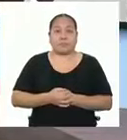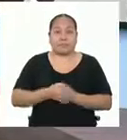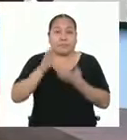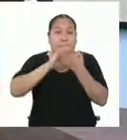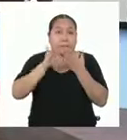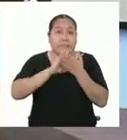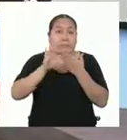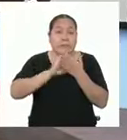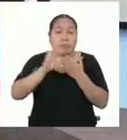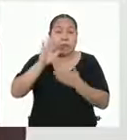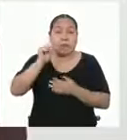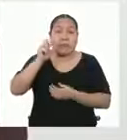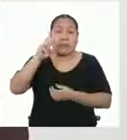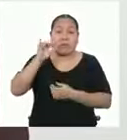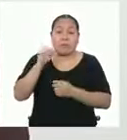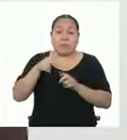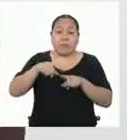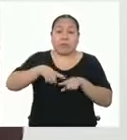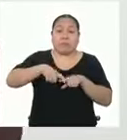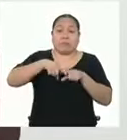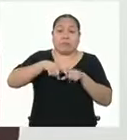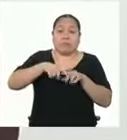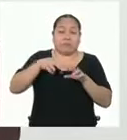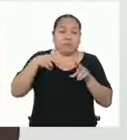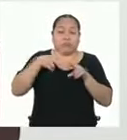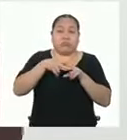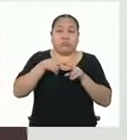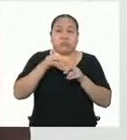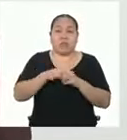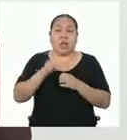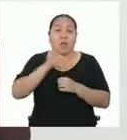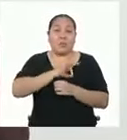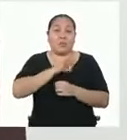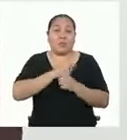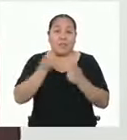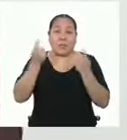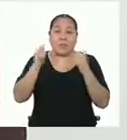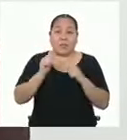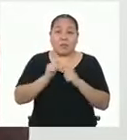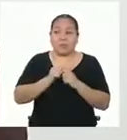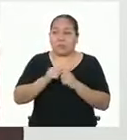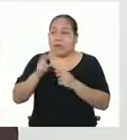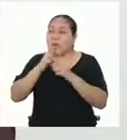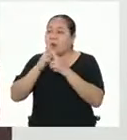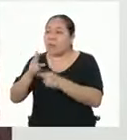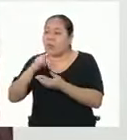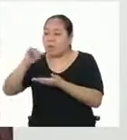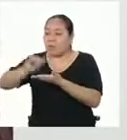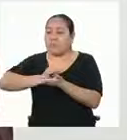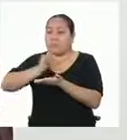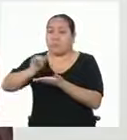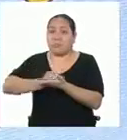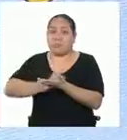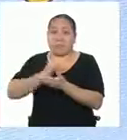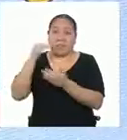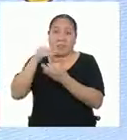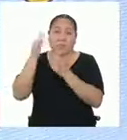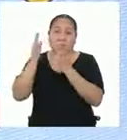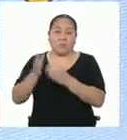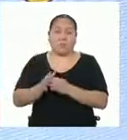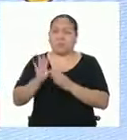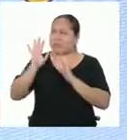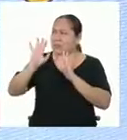Disculpa, Yarenis. Me desconecté un rato. Aproveché la pausa para responder uno mensaje de mis estudiantes. No te